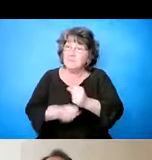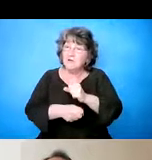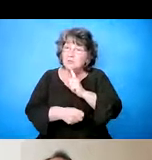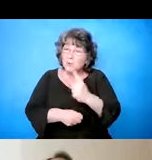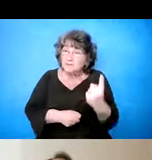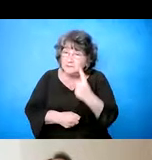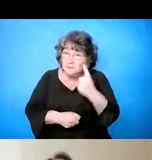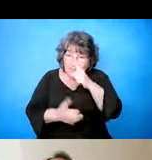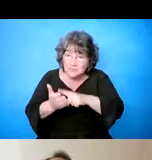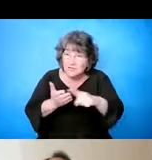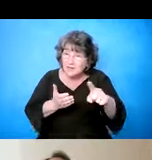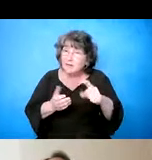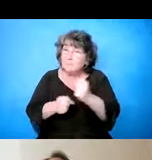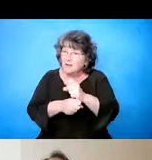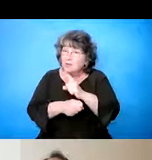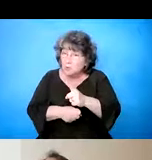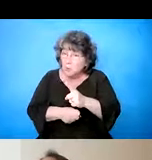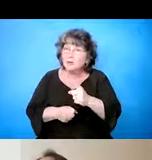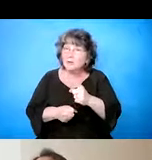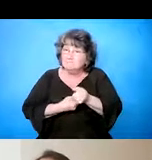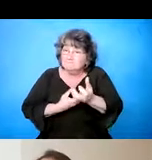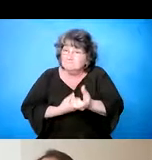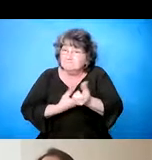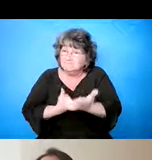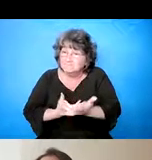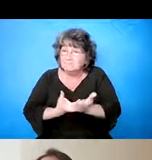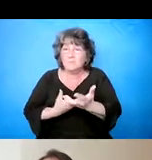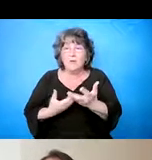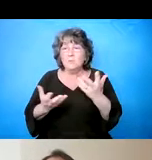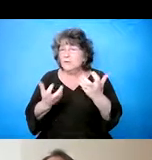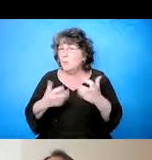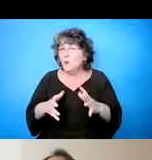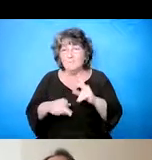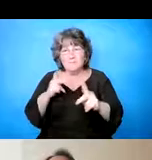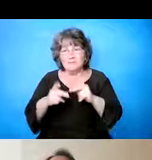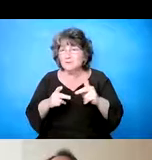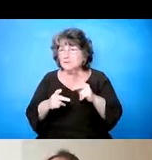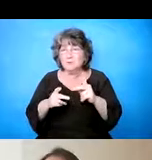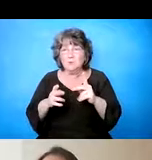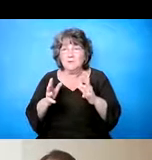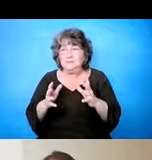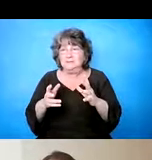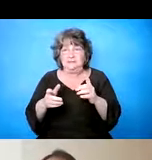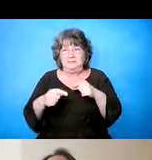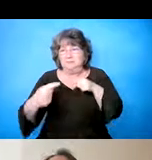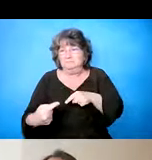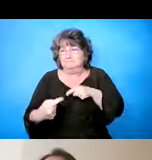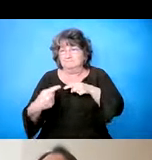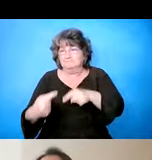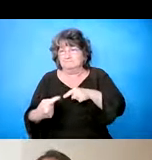menos alguien está chequeando a usted para asegurarnos que no le fallamos a nadie.